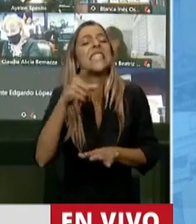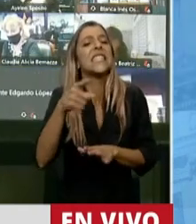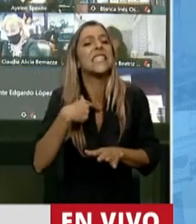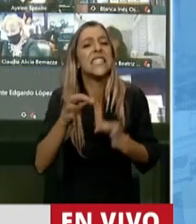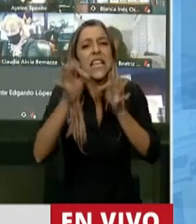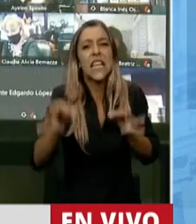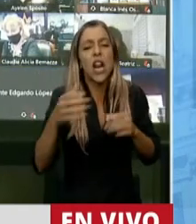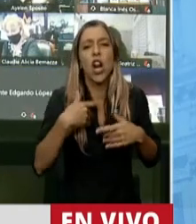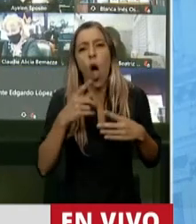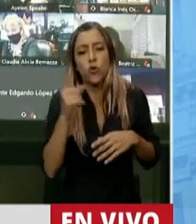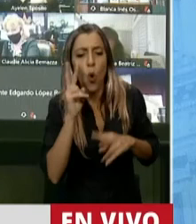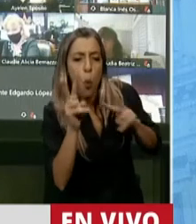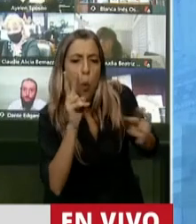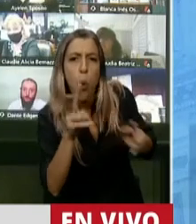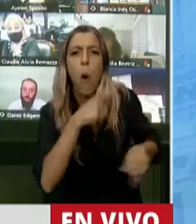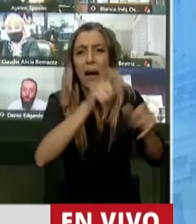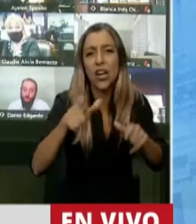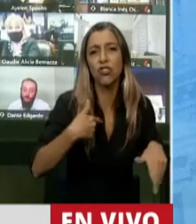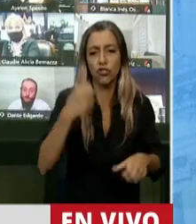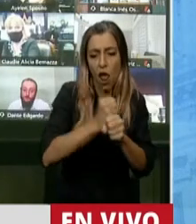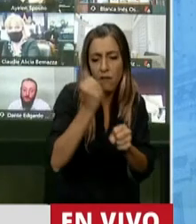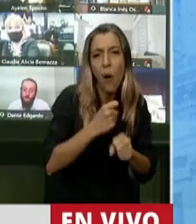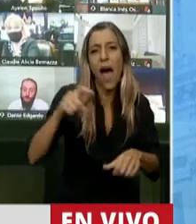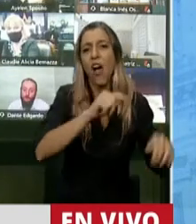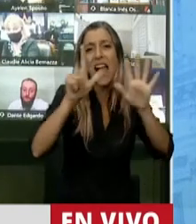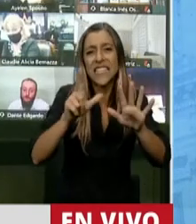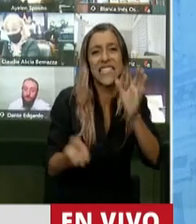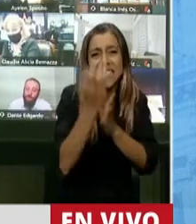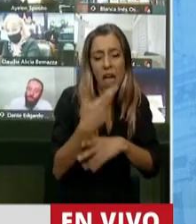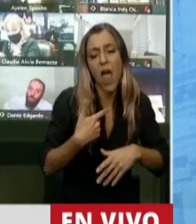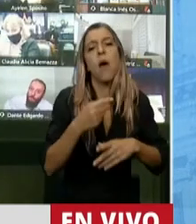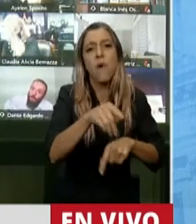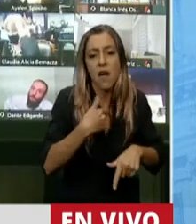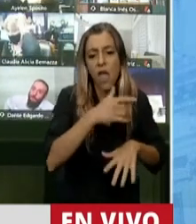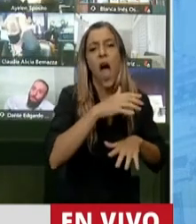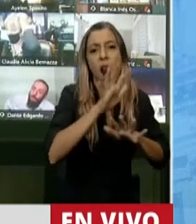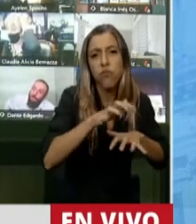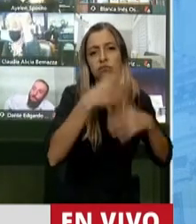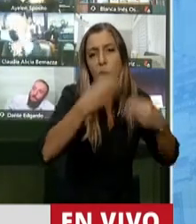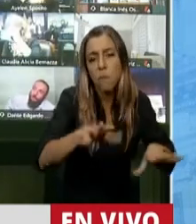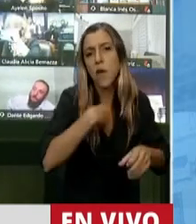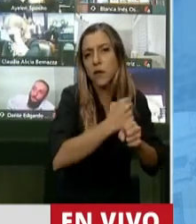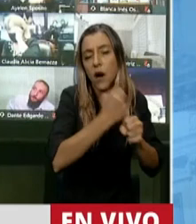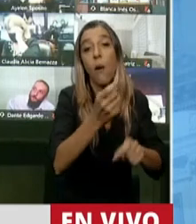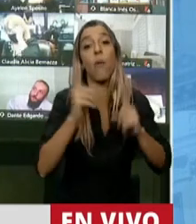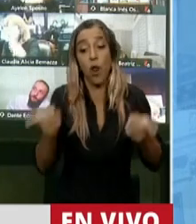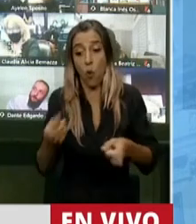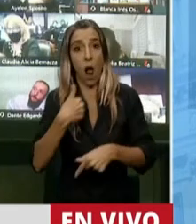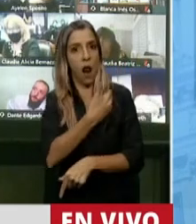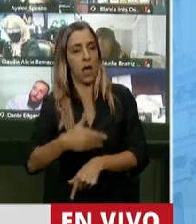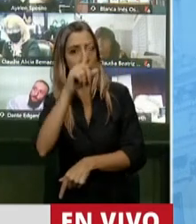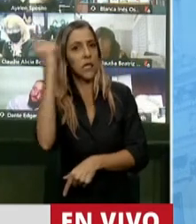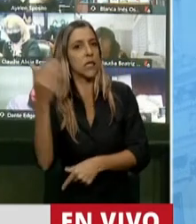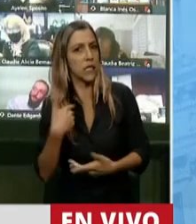las 7 de la mañana, trabajando, poniendo capital en riesgo. Mientras tanto tenemos un Estado pesado, con muchísimos